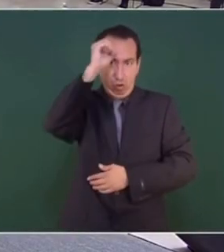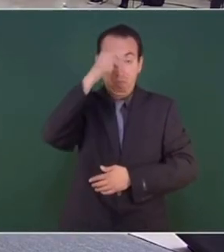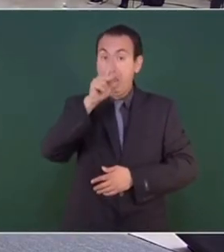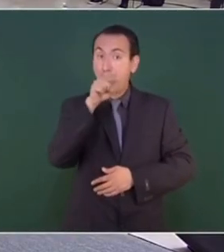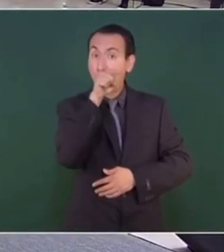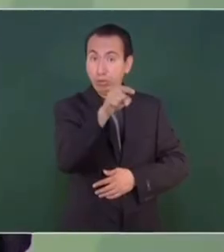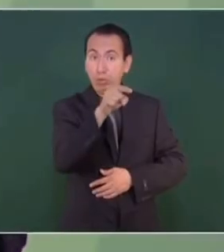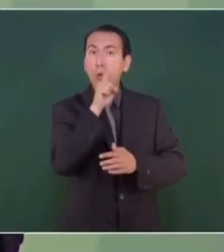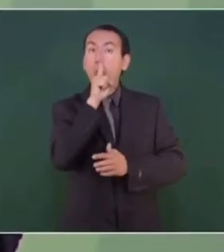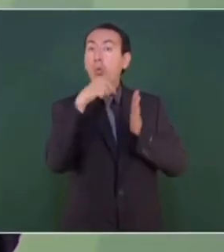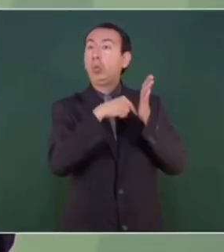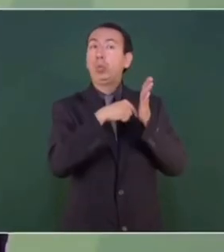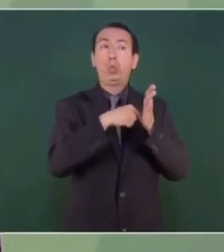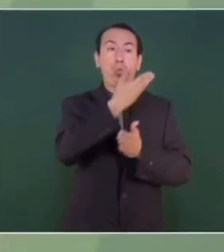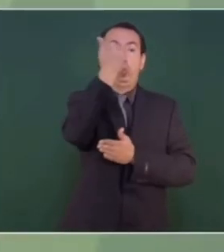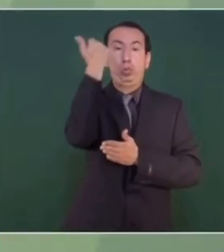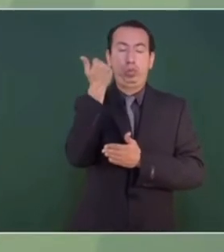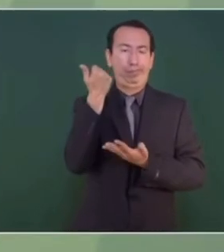encubrimiento,